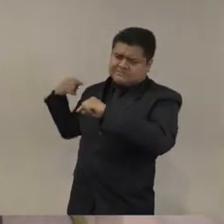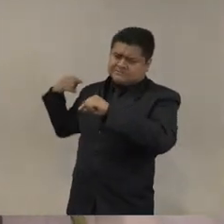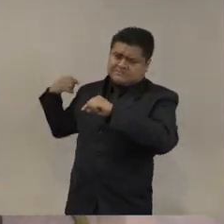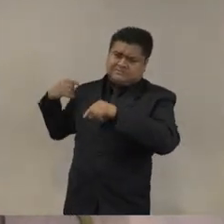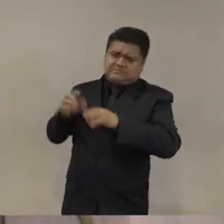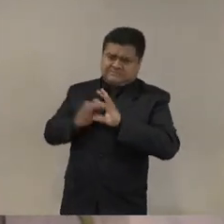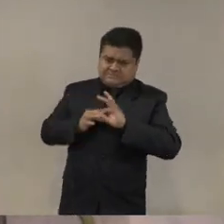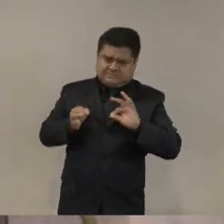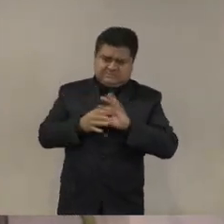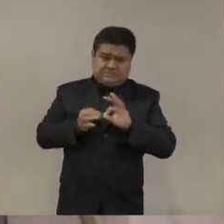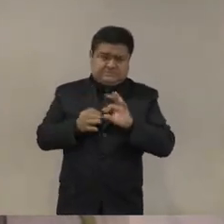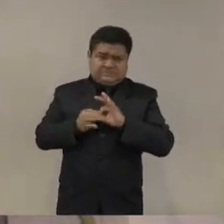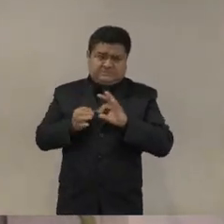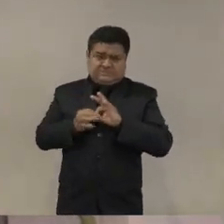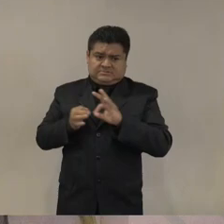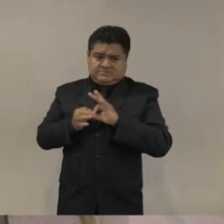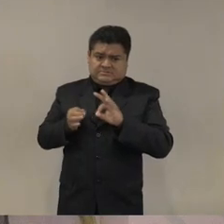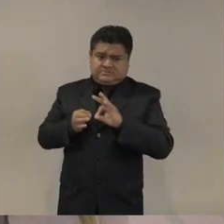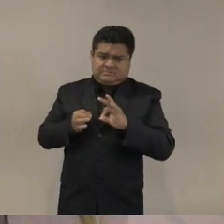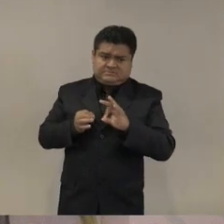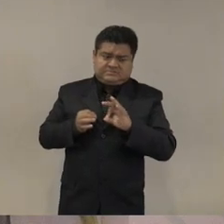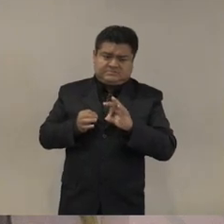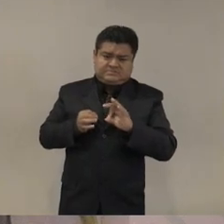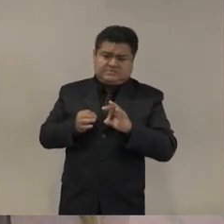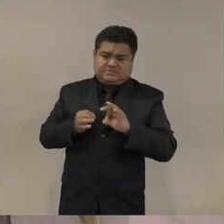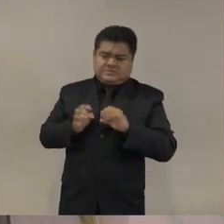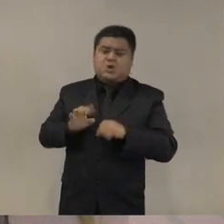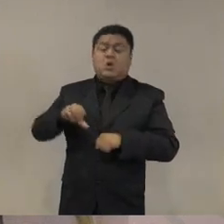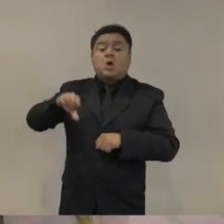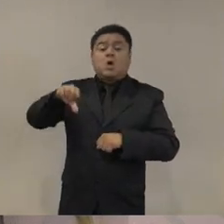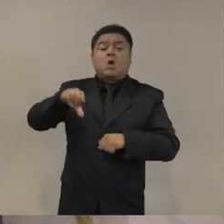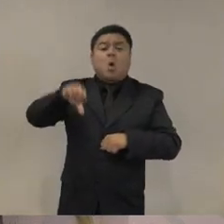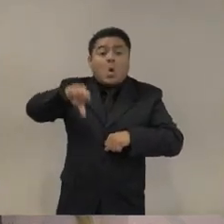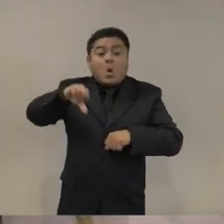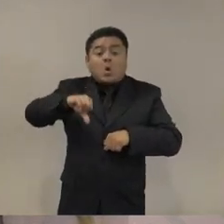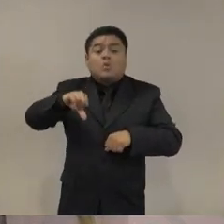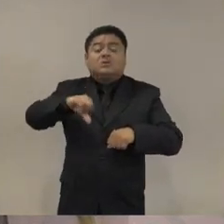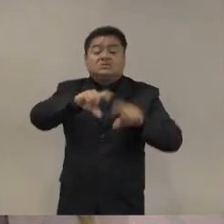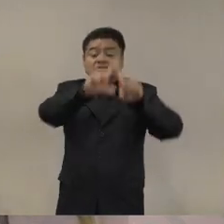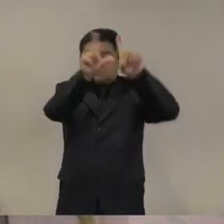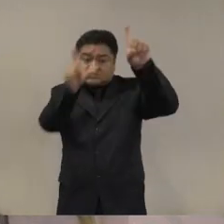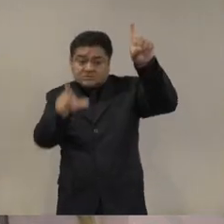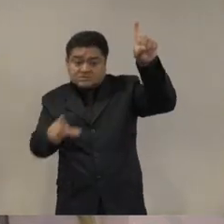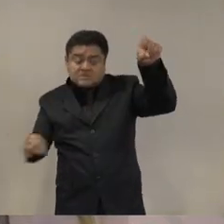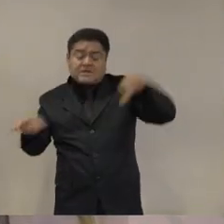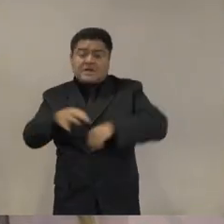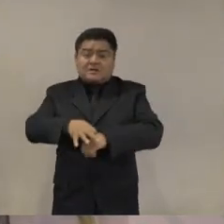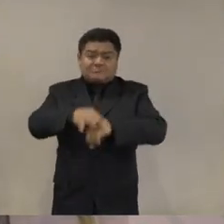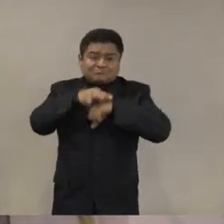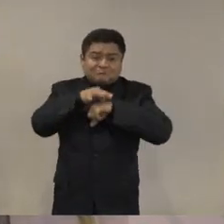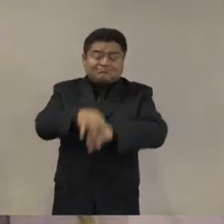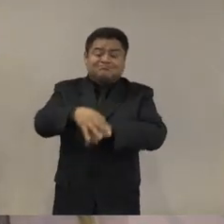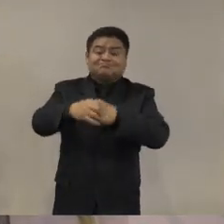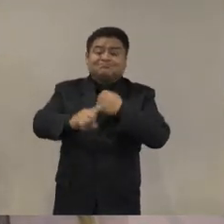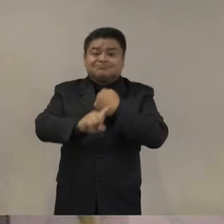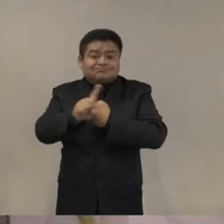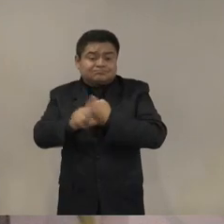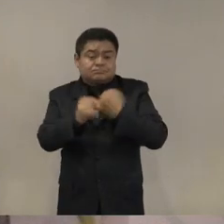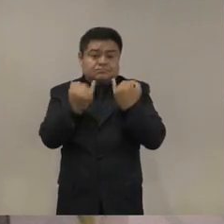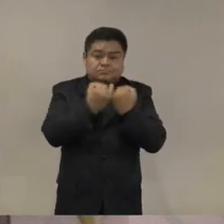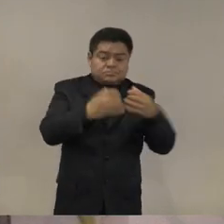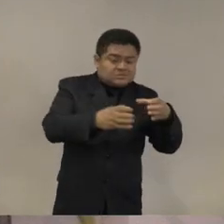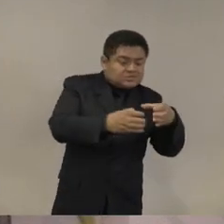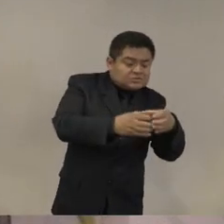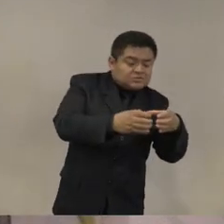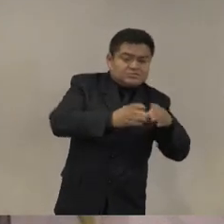explicar lo que es la realidad hoy y en dónde estamos en términos de la participación de los militares en tareas de